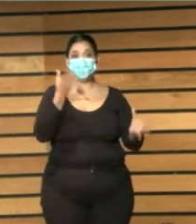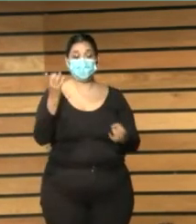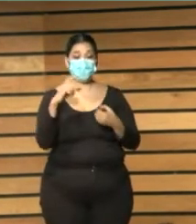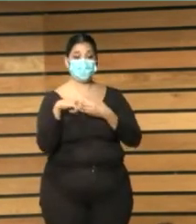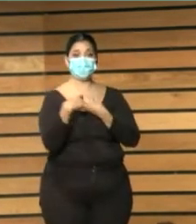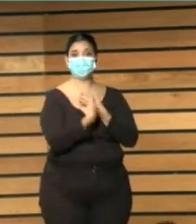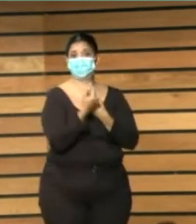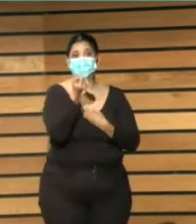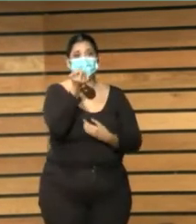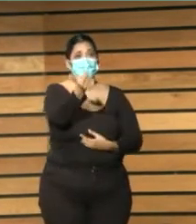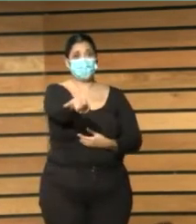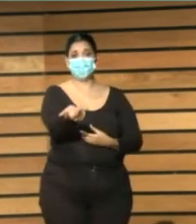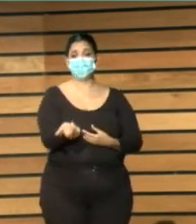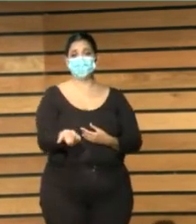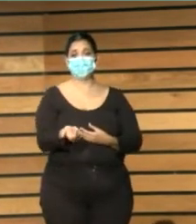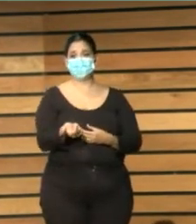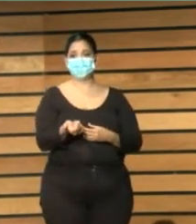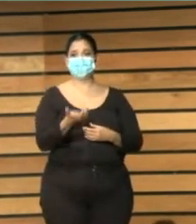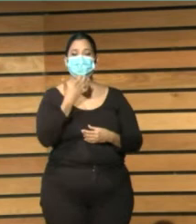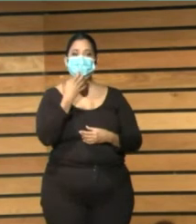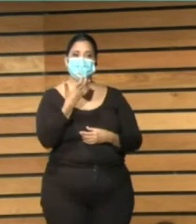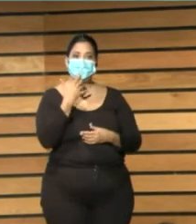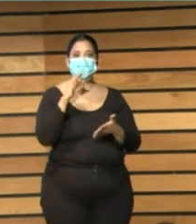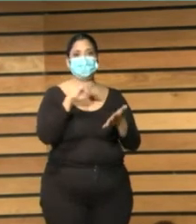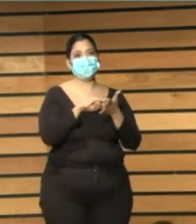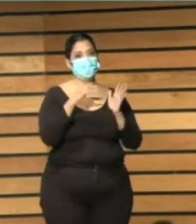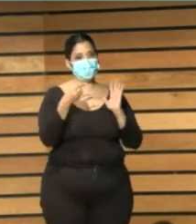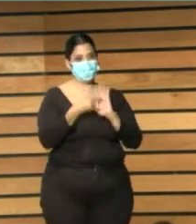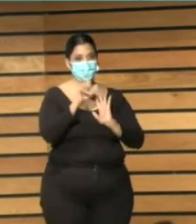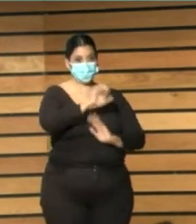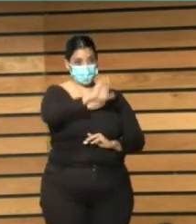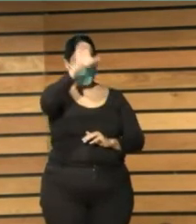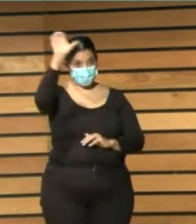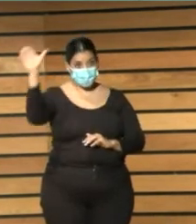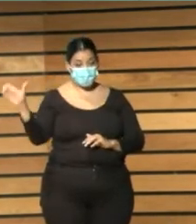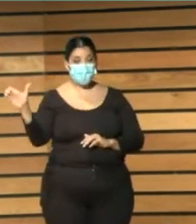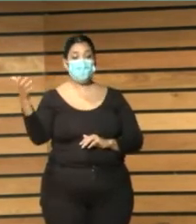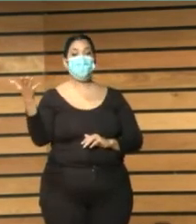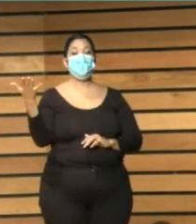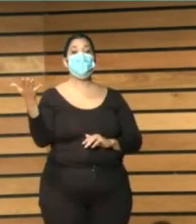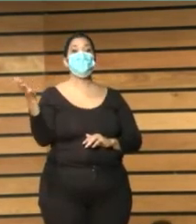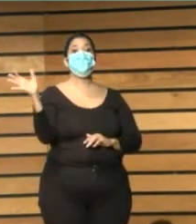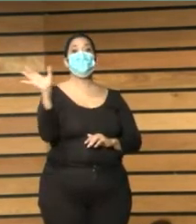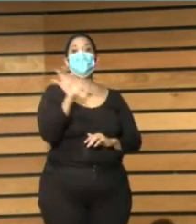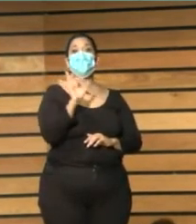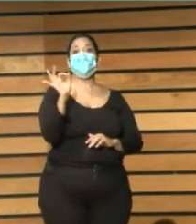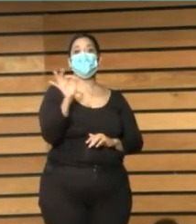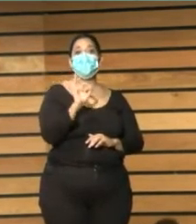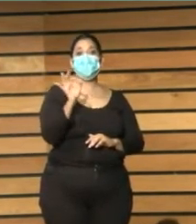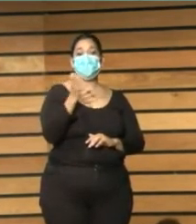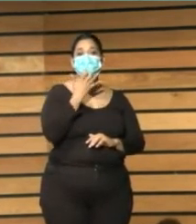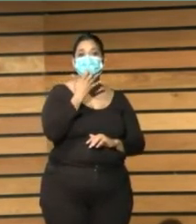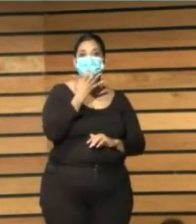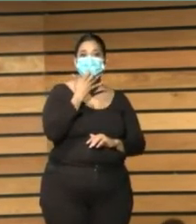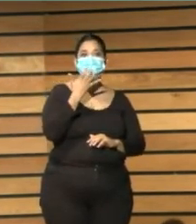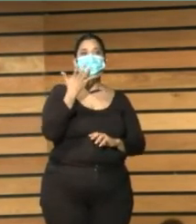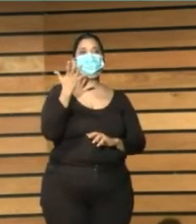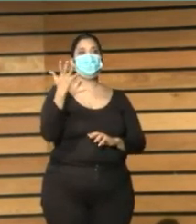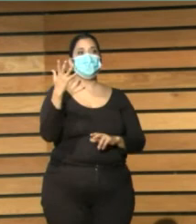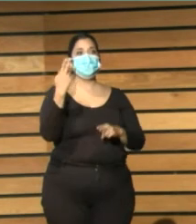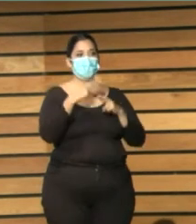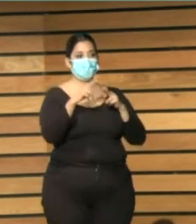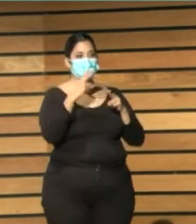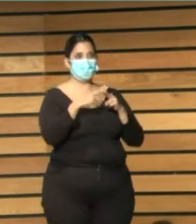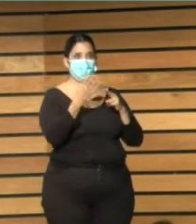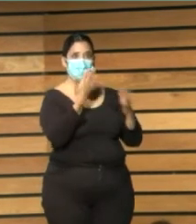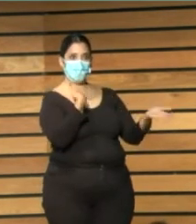bueno por ejemplo en los proyectos europeos por ejemplo en hablar más con los políticos